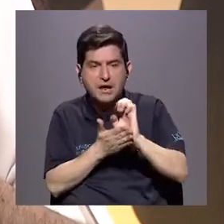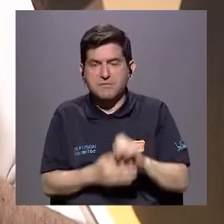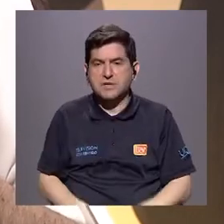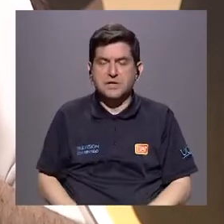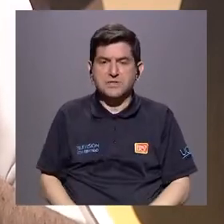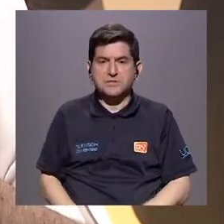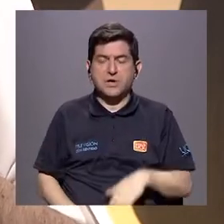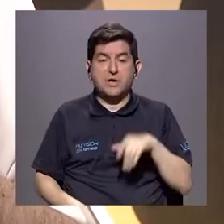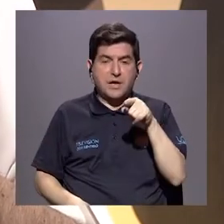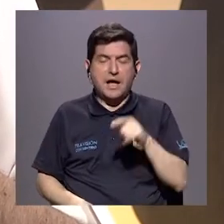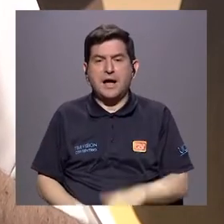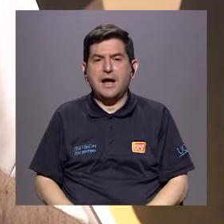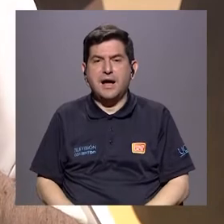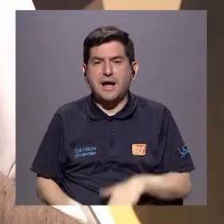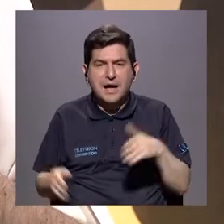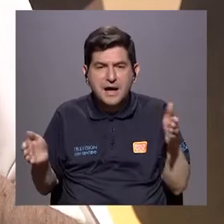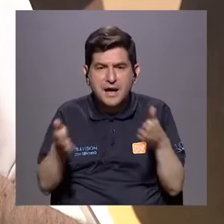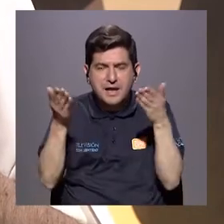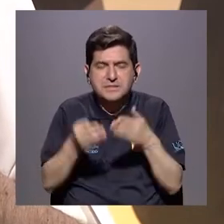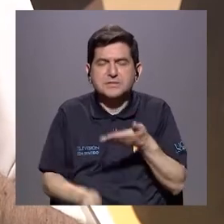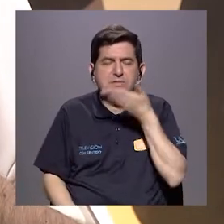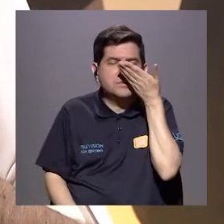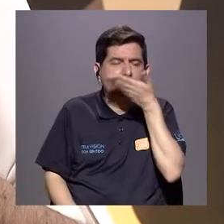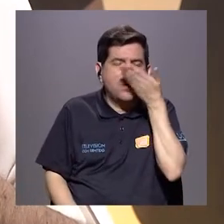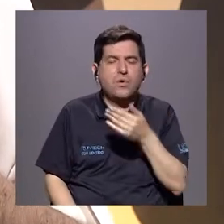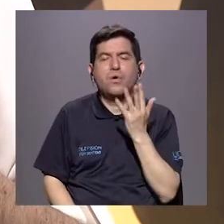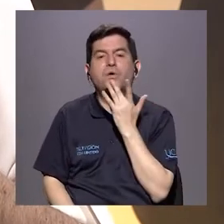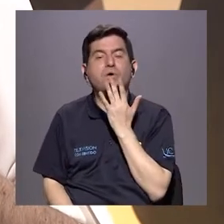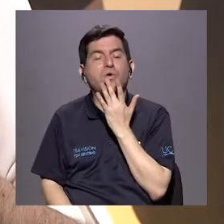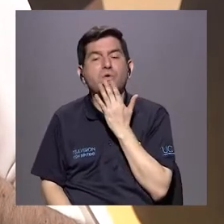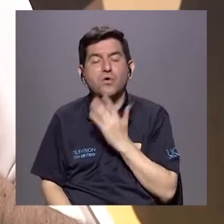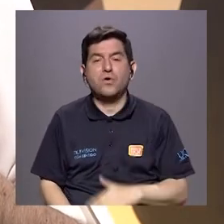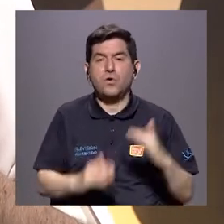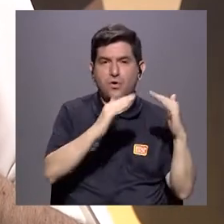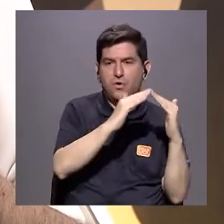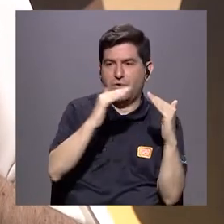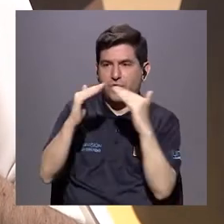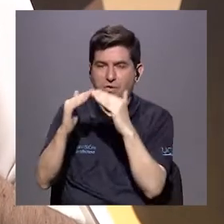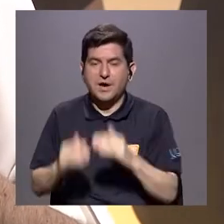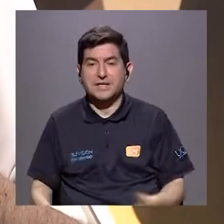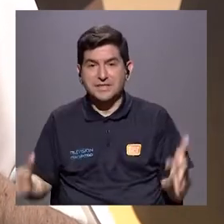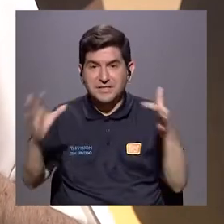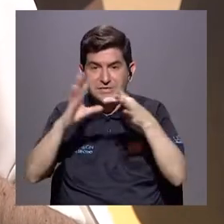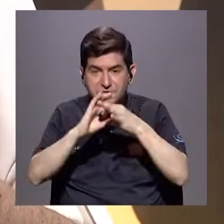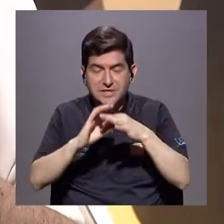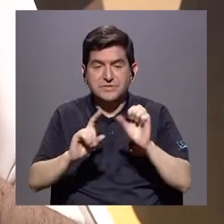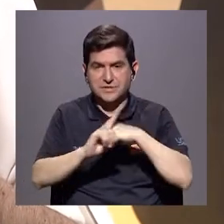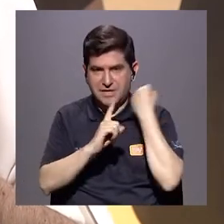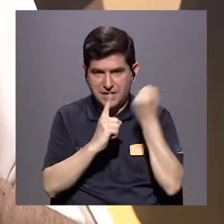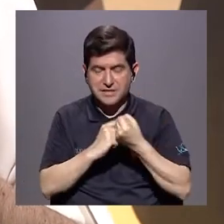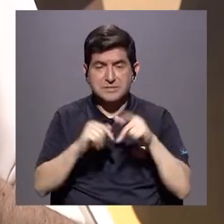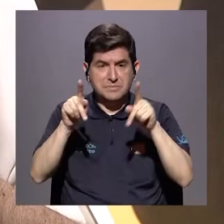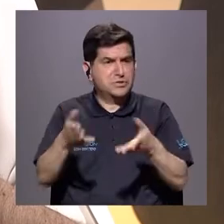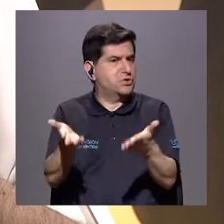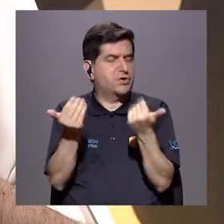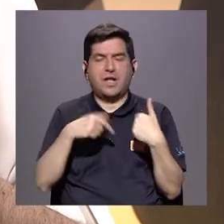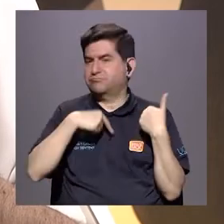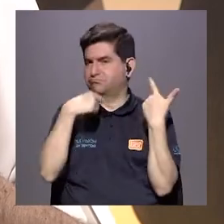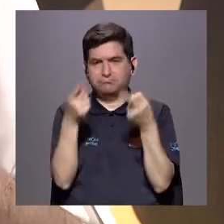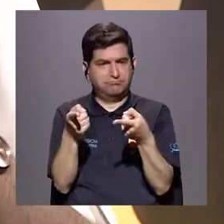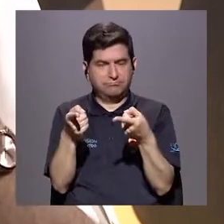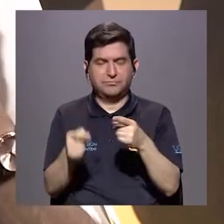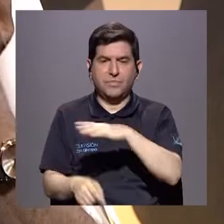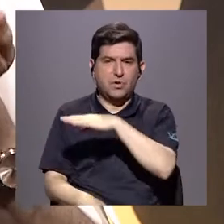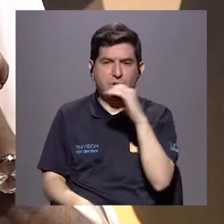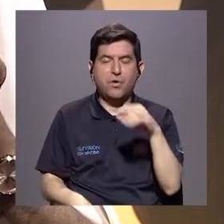estímulos asociados al trauma, por ejemplo, olores, colores, casas, la persona no quiere ir ahí, o